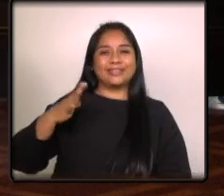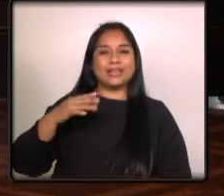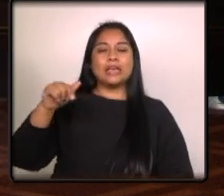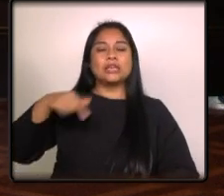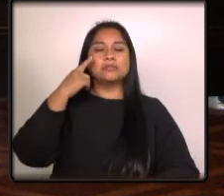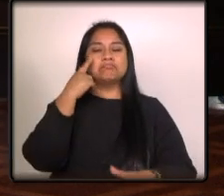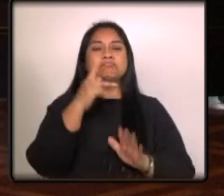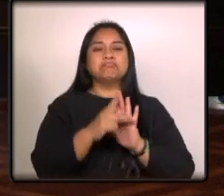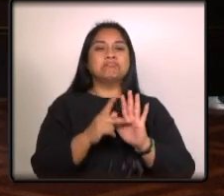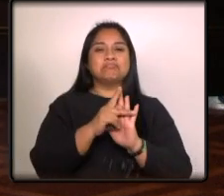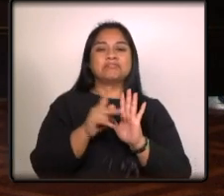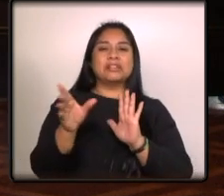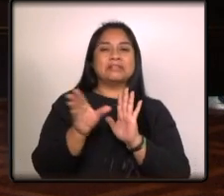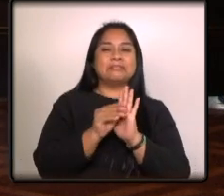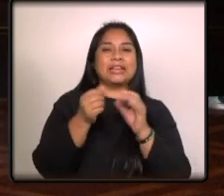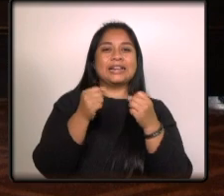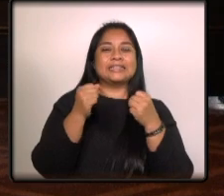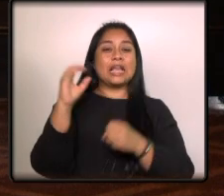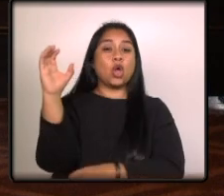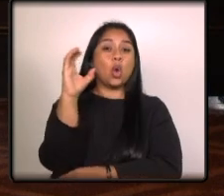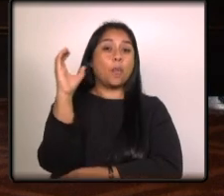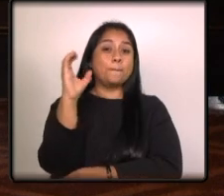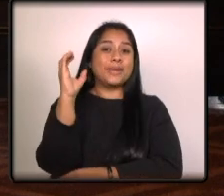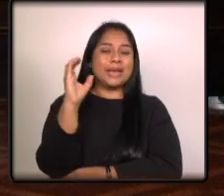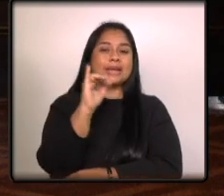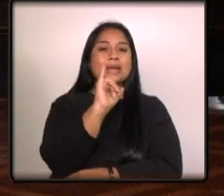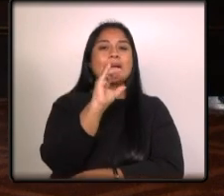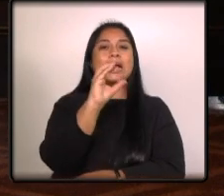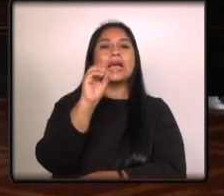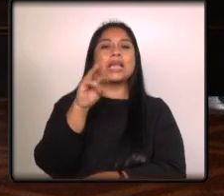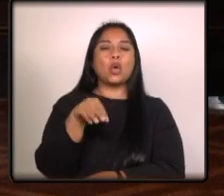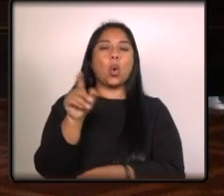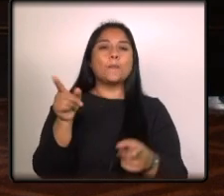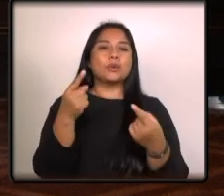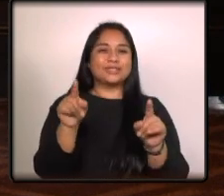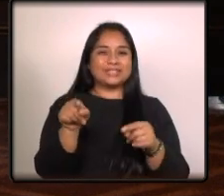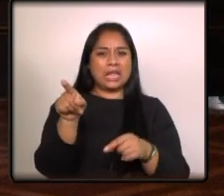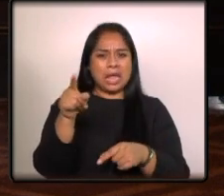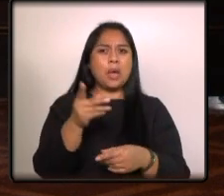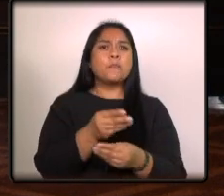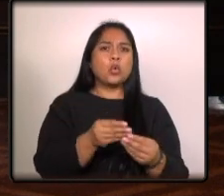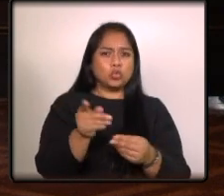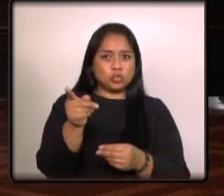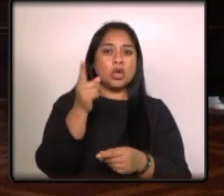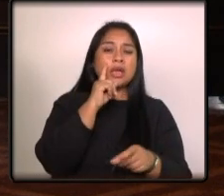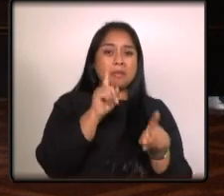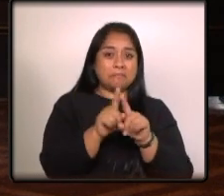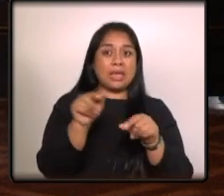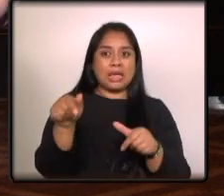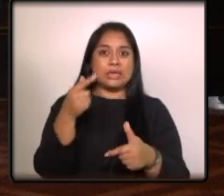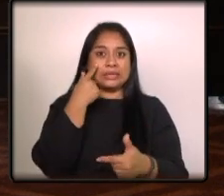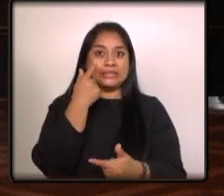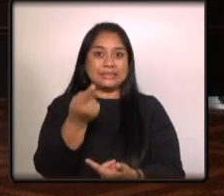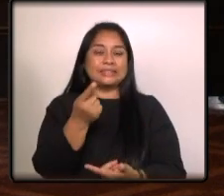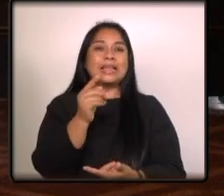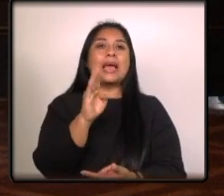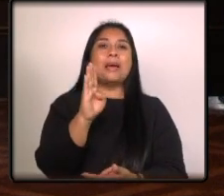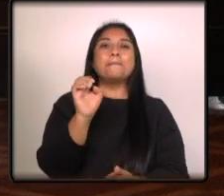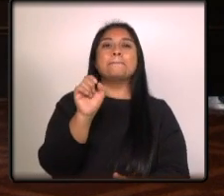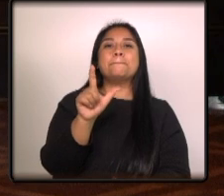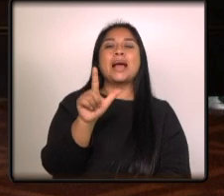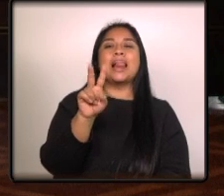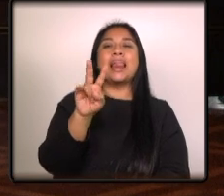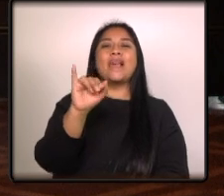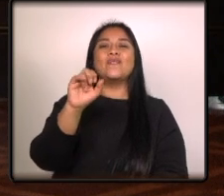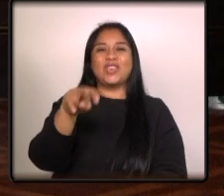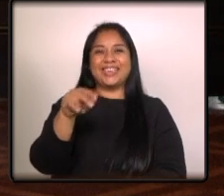lo hicimos con la productora de Icon Music una productora muy famosa es más es la productora de Balvin de Balvin